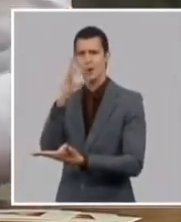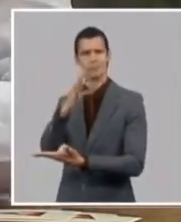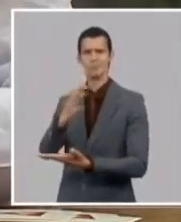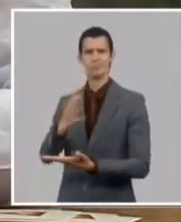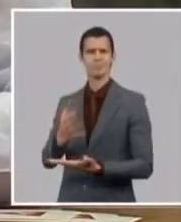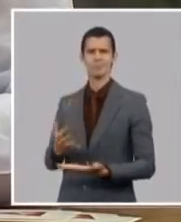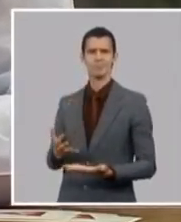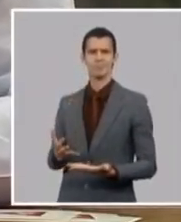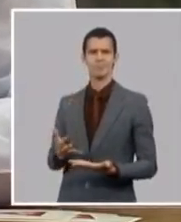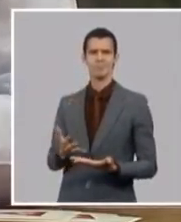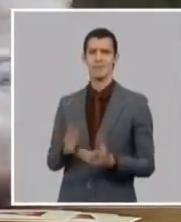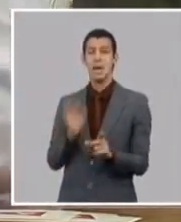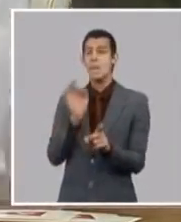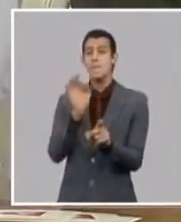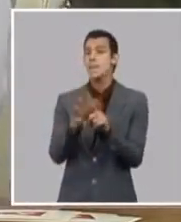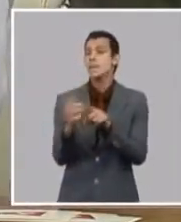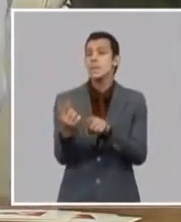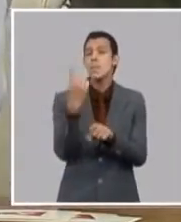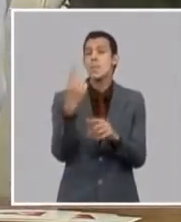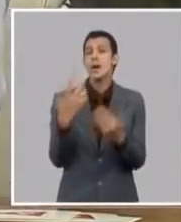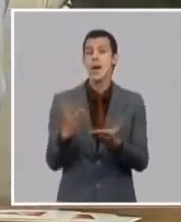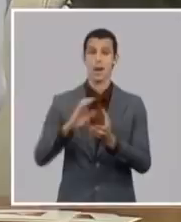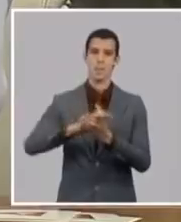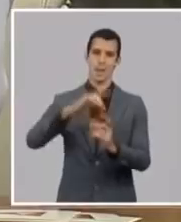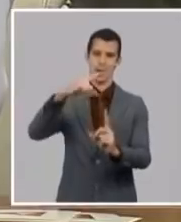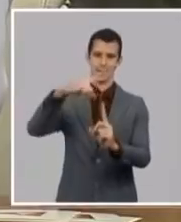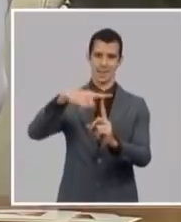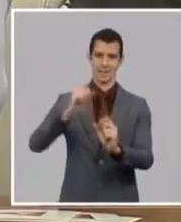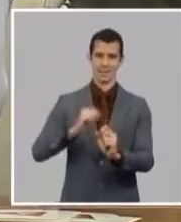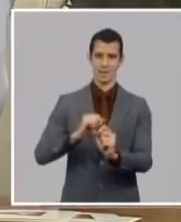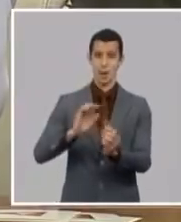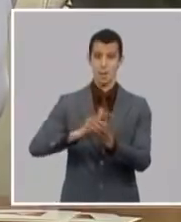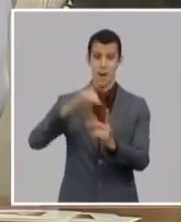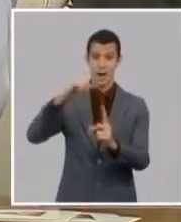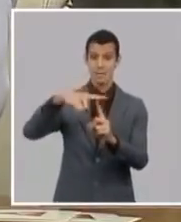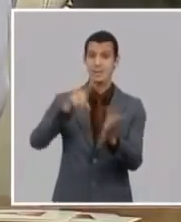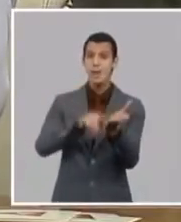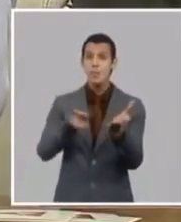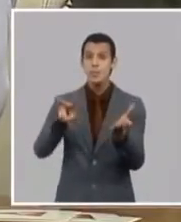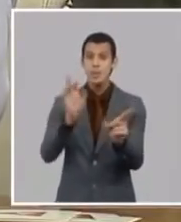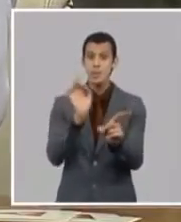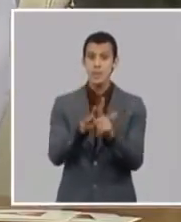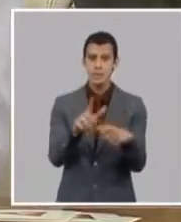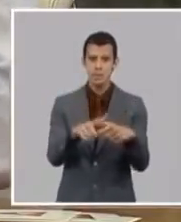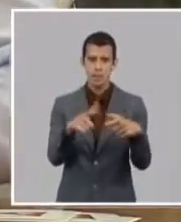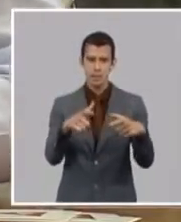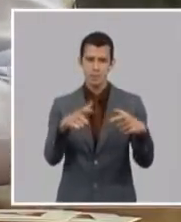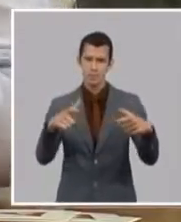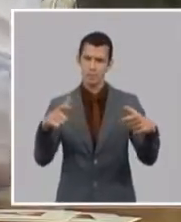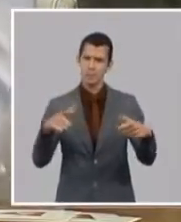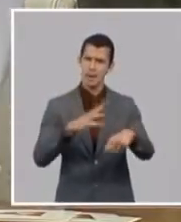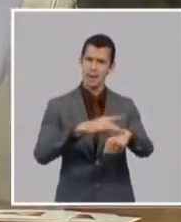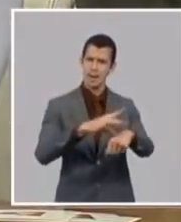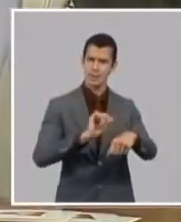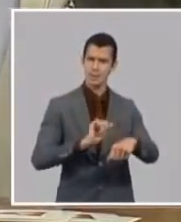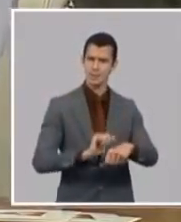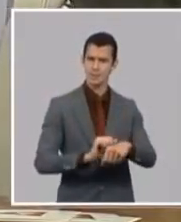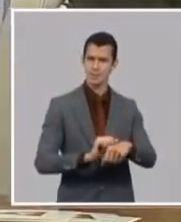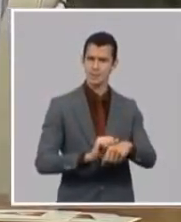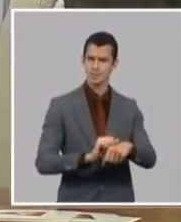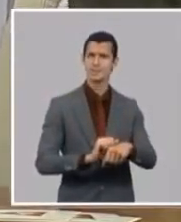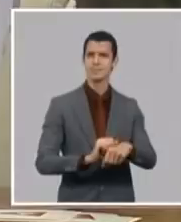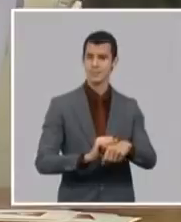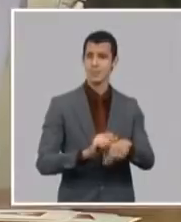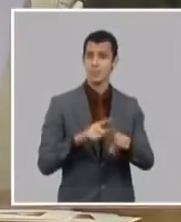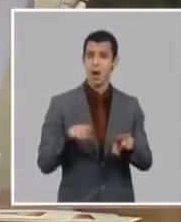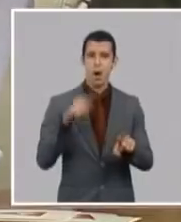vienen los disturbios y se han olvidado del SOS a Matanz se apagó el SOS a Matanz el